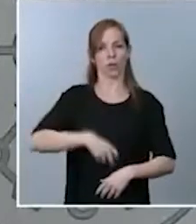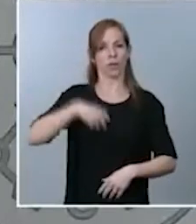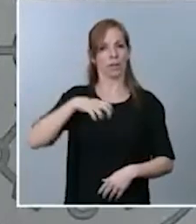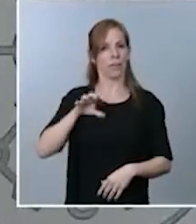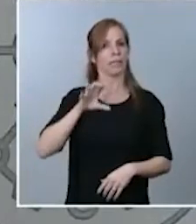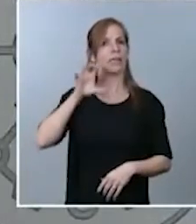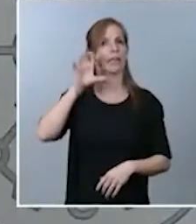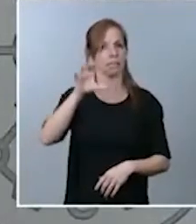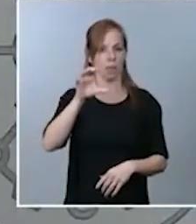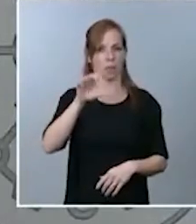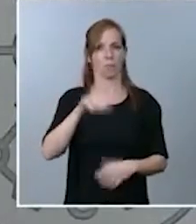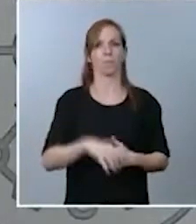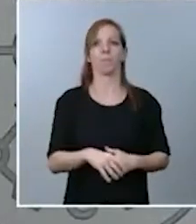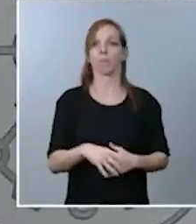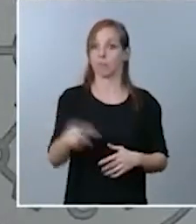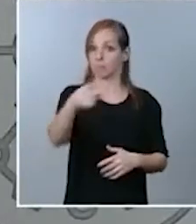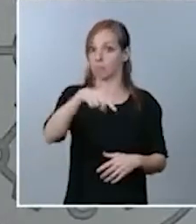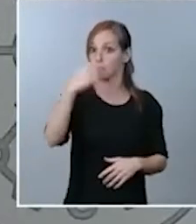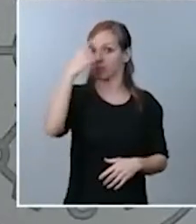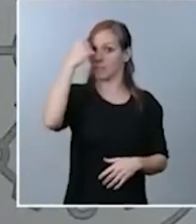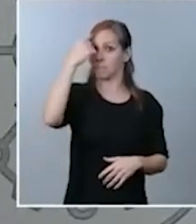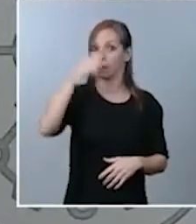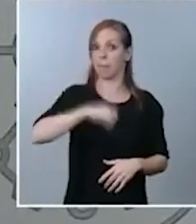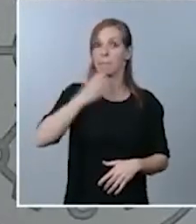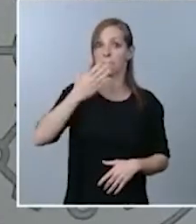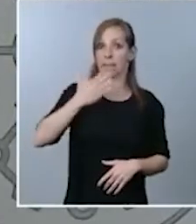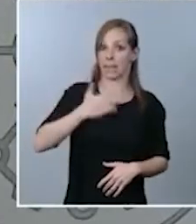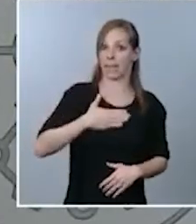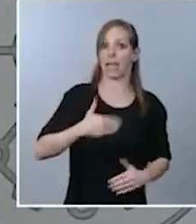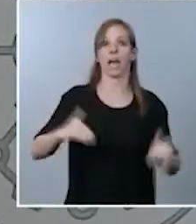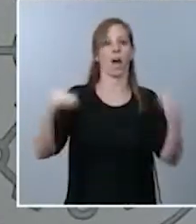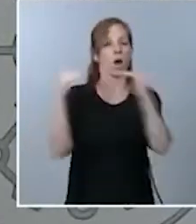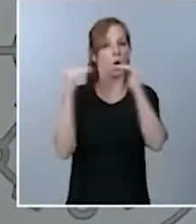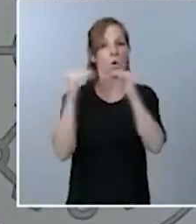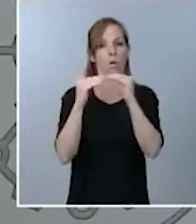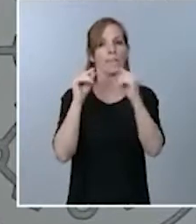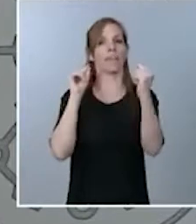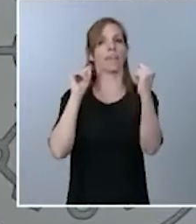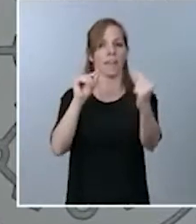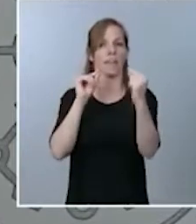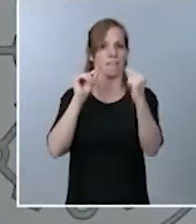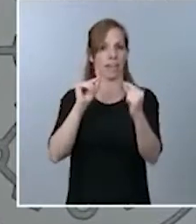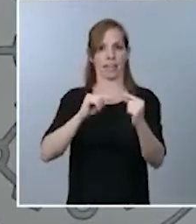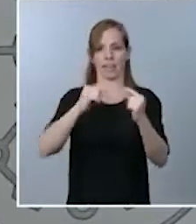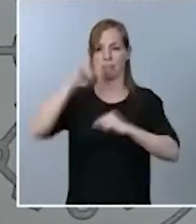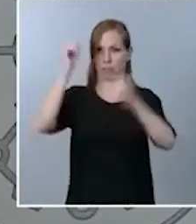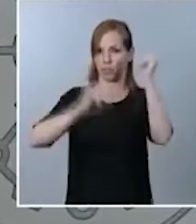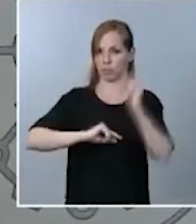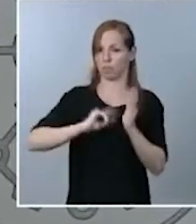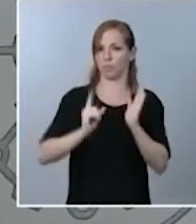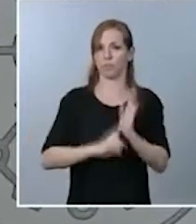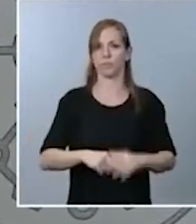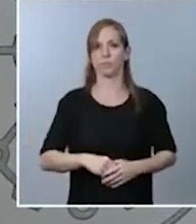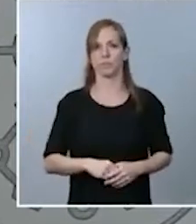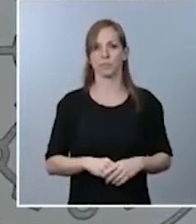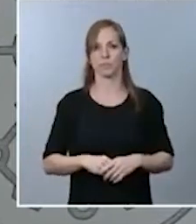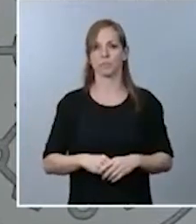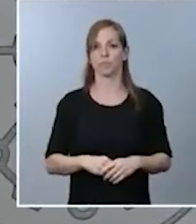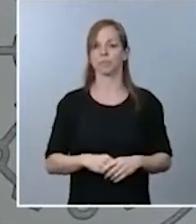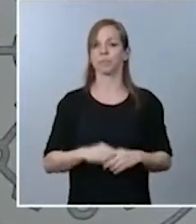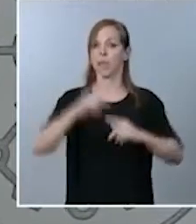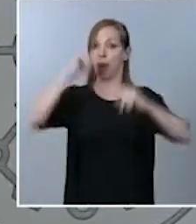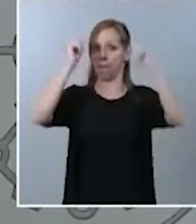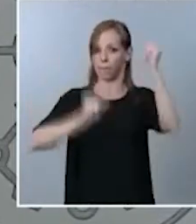recordarán, celebramos mañana y pasado el debate a la totalidad. Unos presupuestos que, una vez más, quiero decir, son